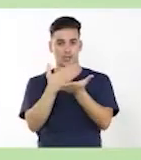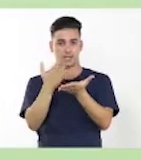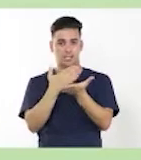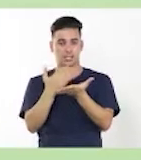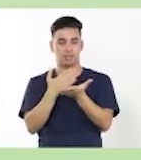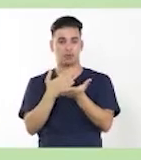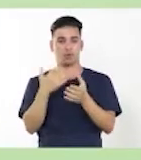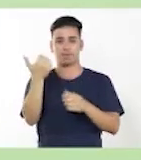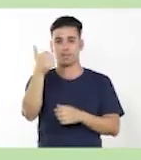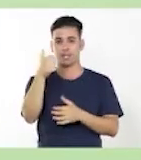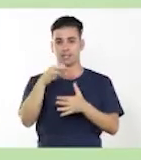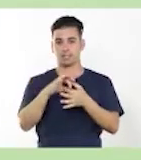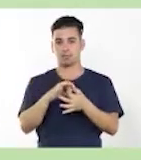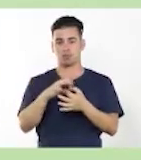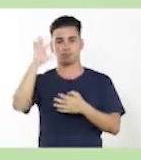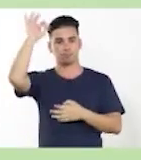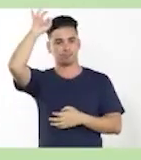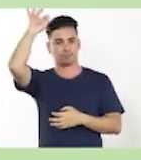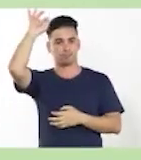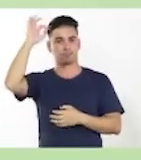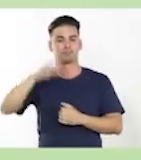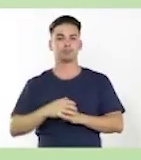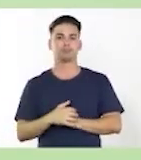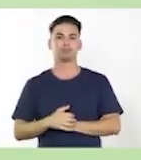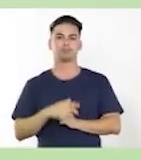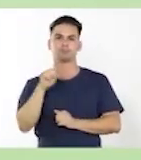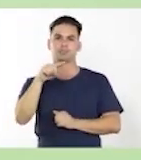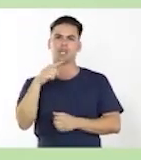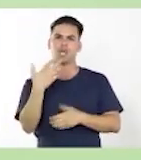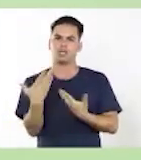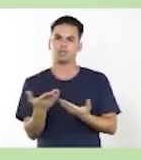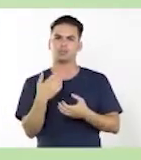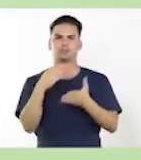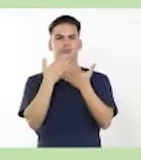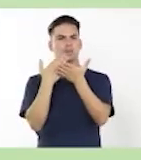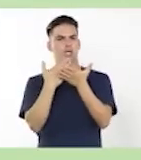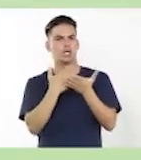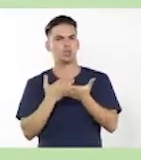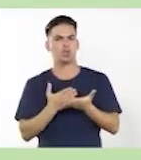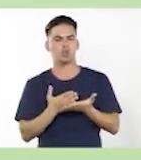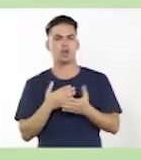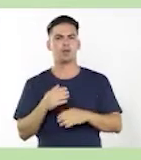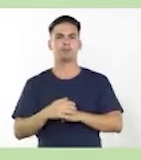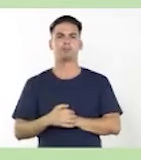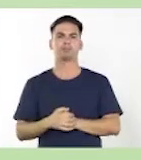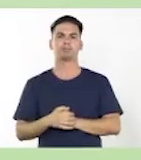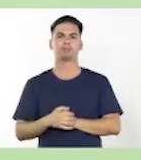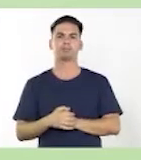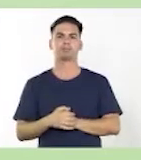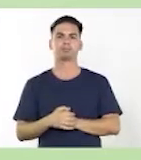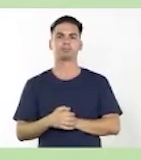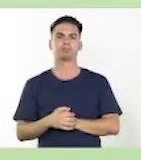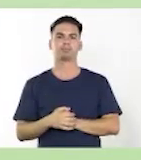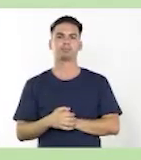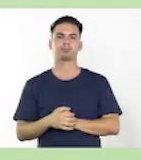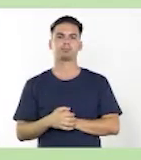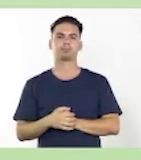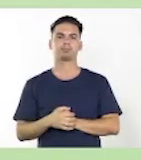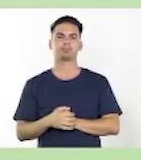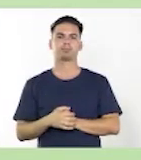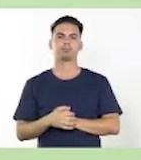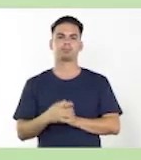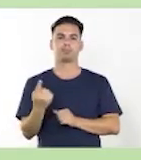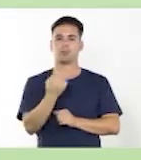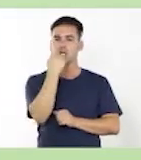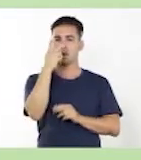párrafo del libro de texto de décimo, vamos a trabajar con este.